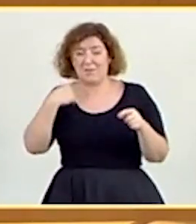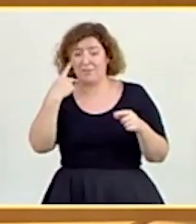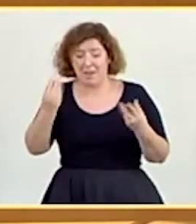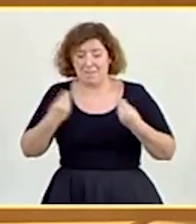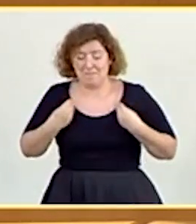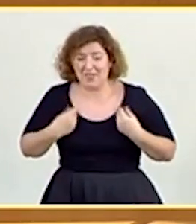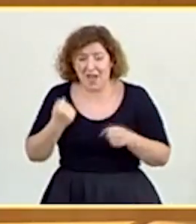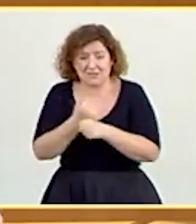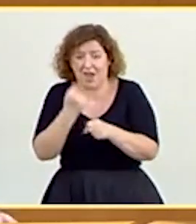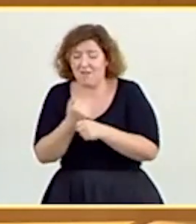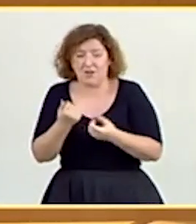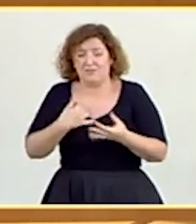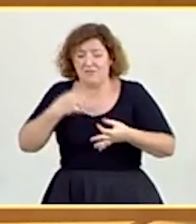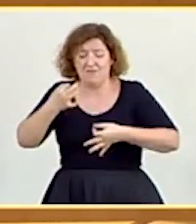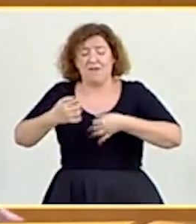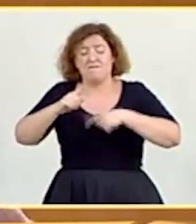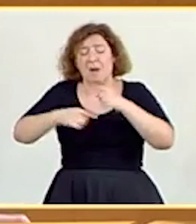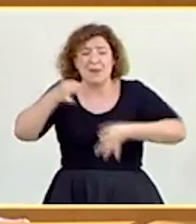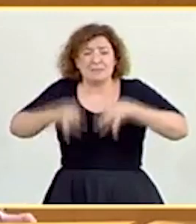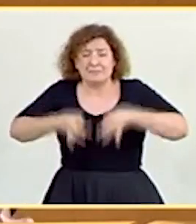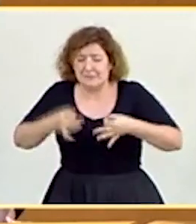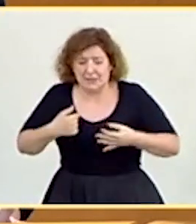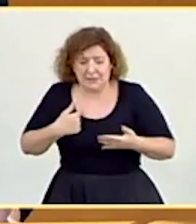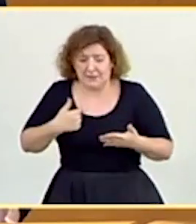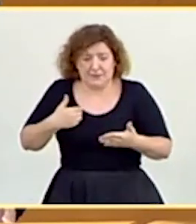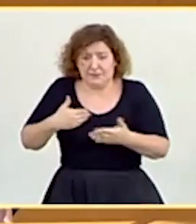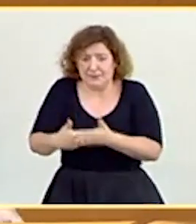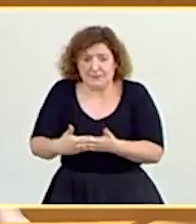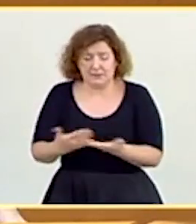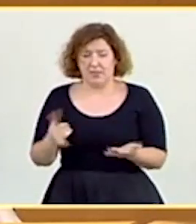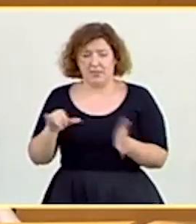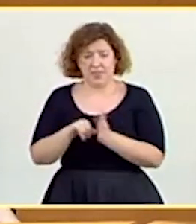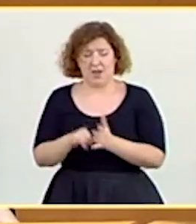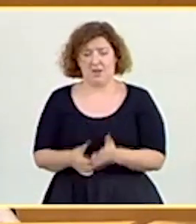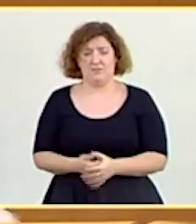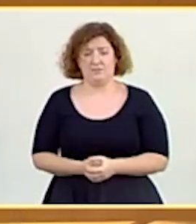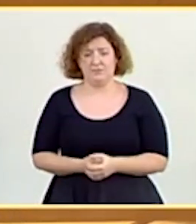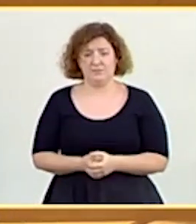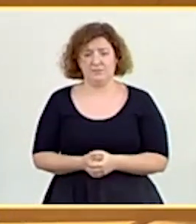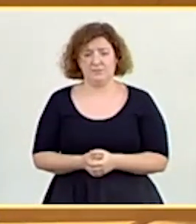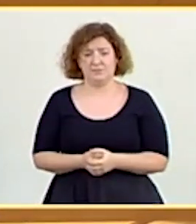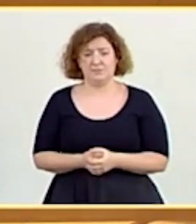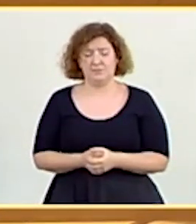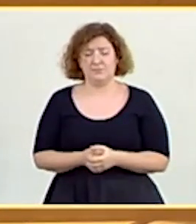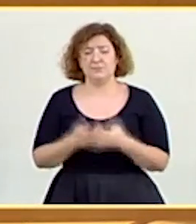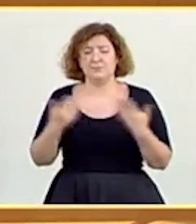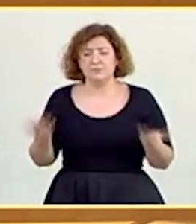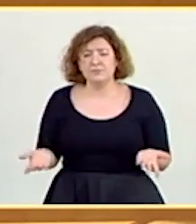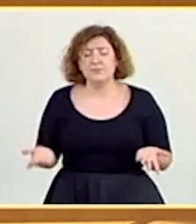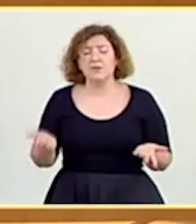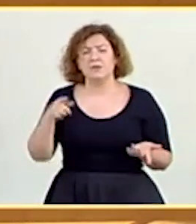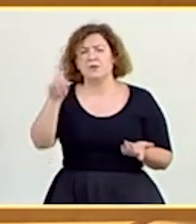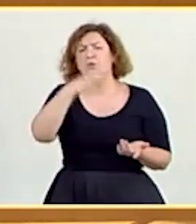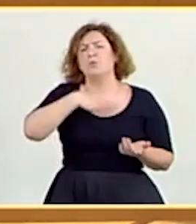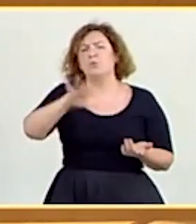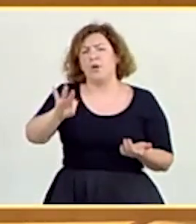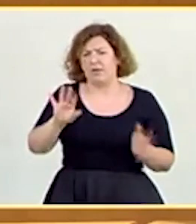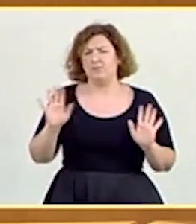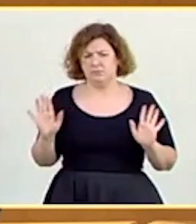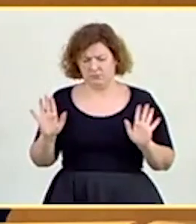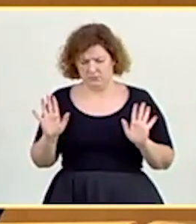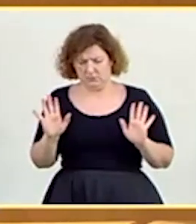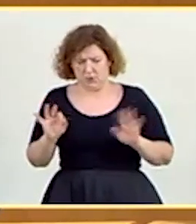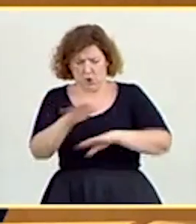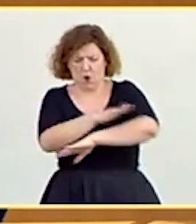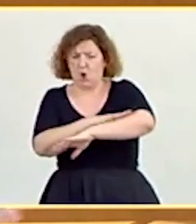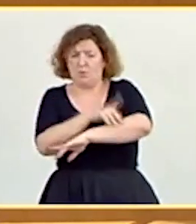de sus familias ante sus ojos. Mire, yo creo que a ustedes, señora ministra, se les puede acusar y de hecho se les